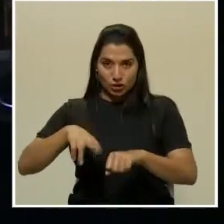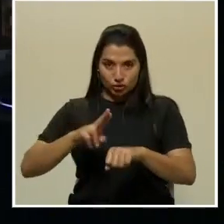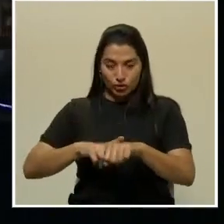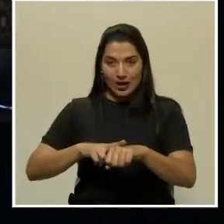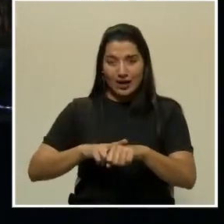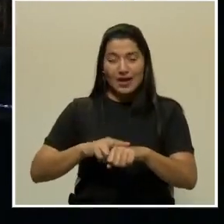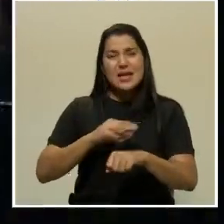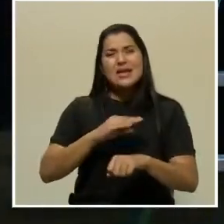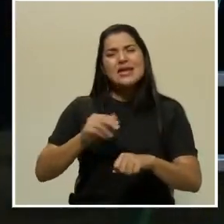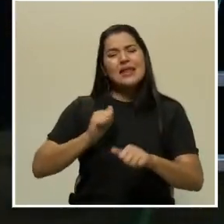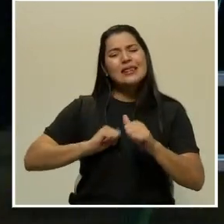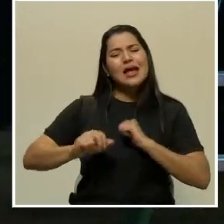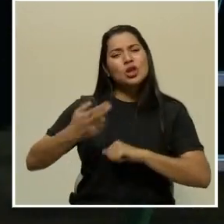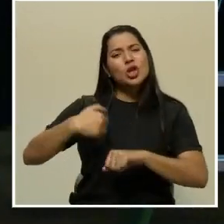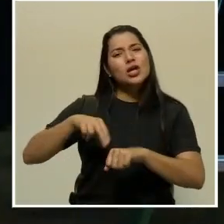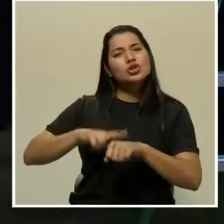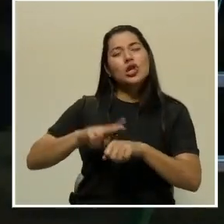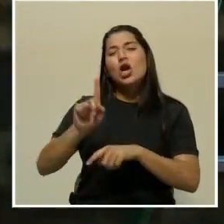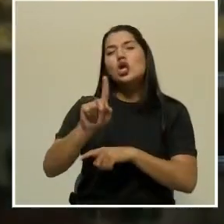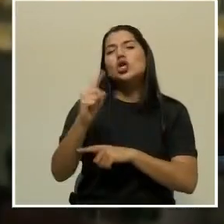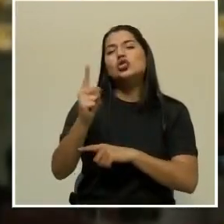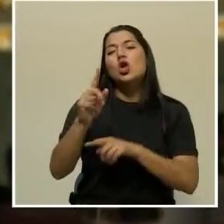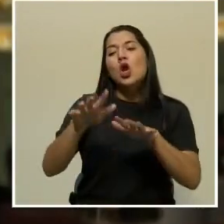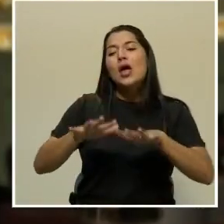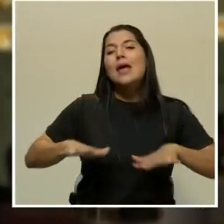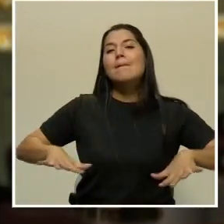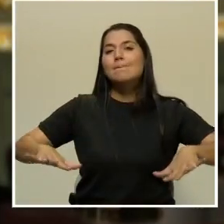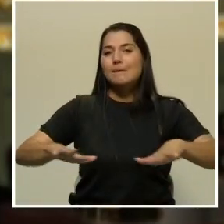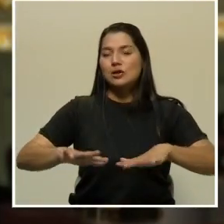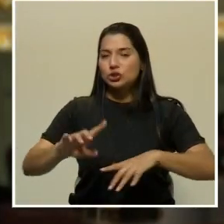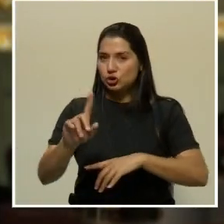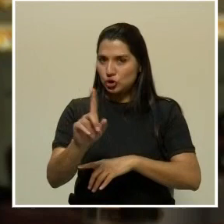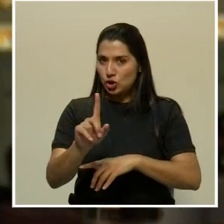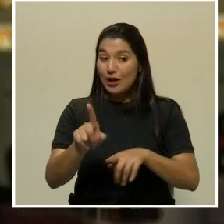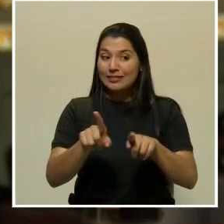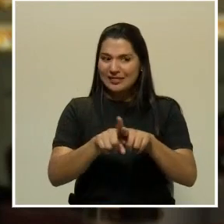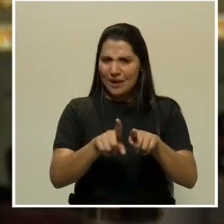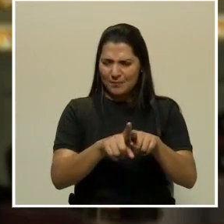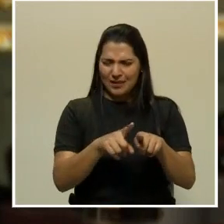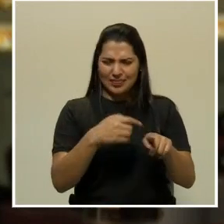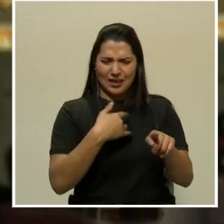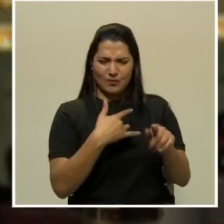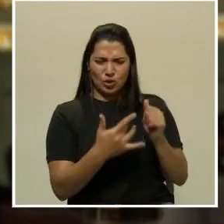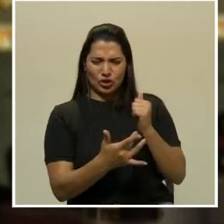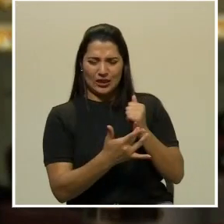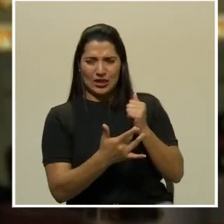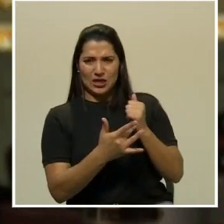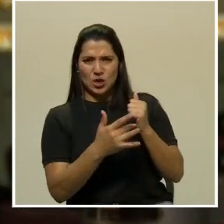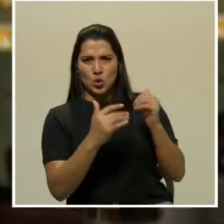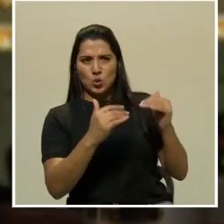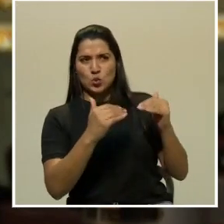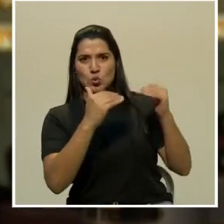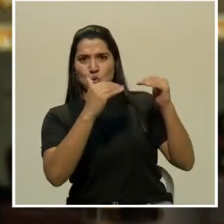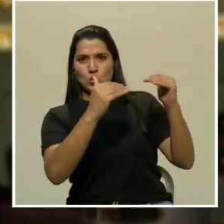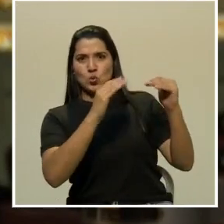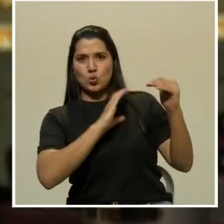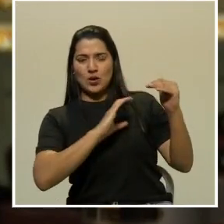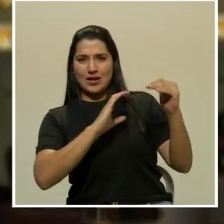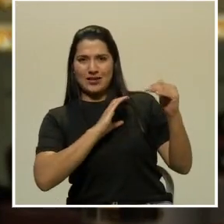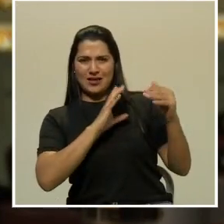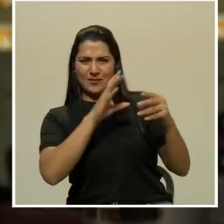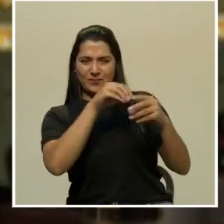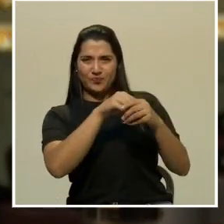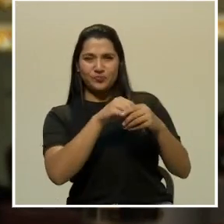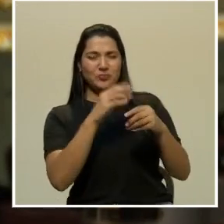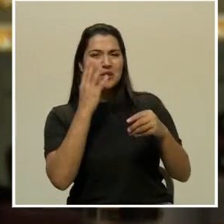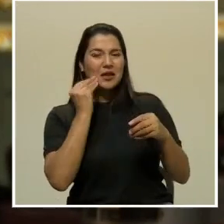espacio arquitectónico, que es maravilloso, sino que tenemos técnicos que son parte del monumento histórico de este país, son